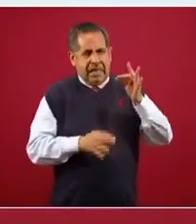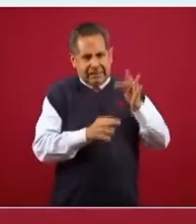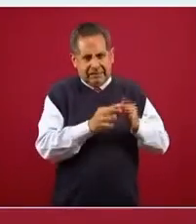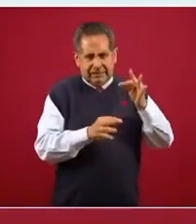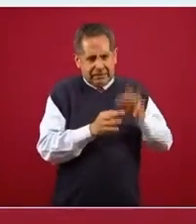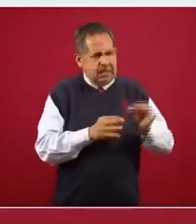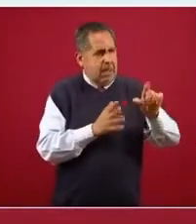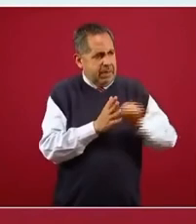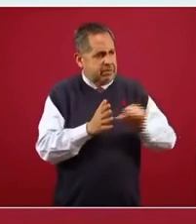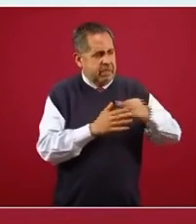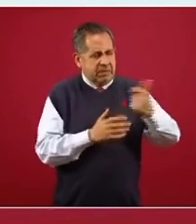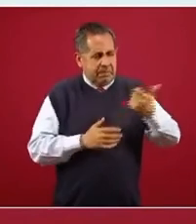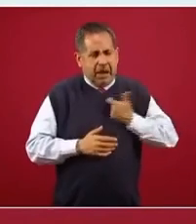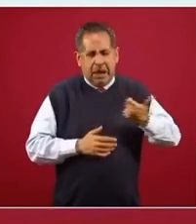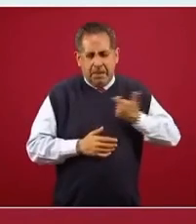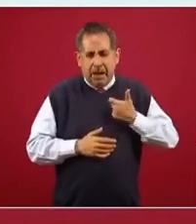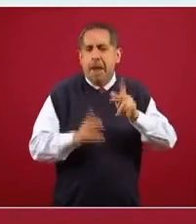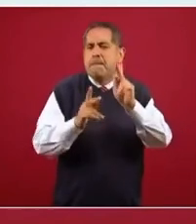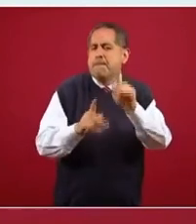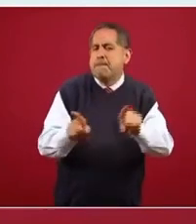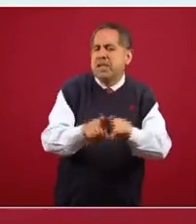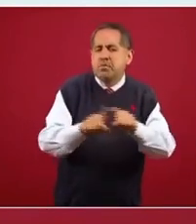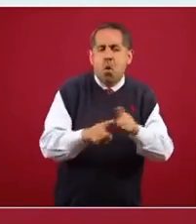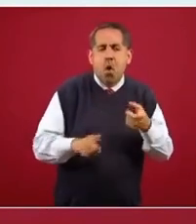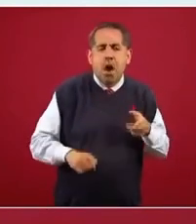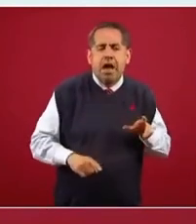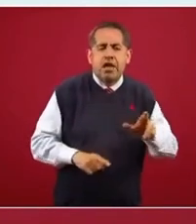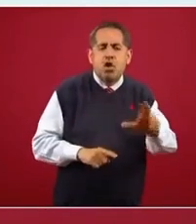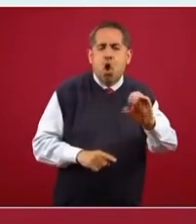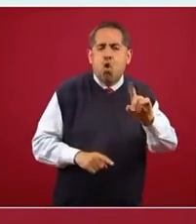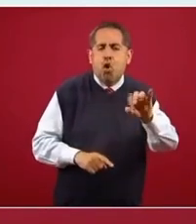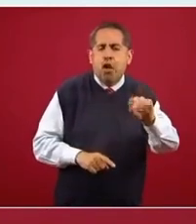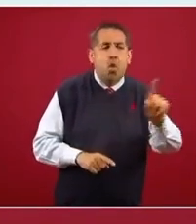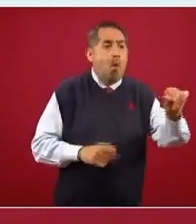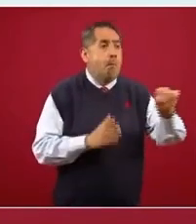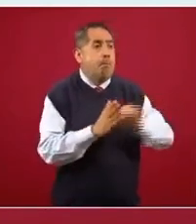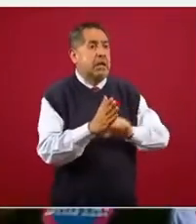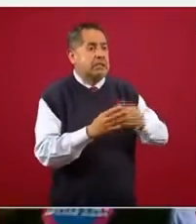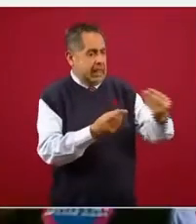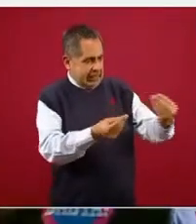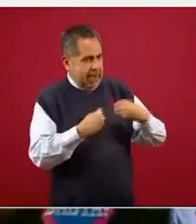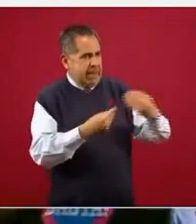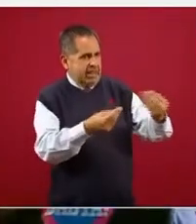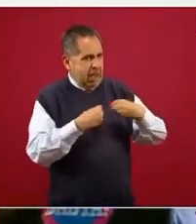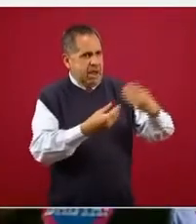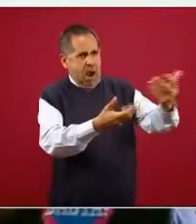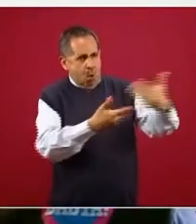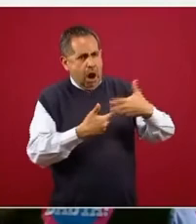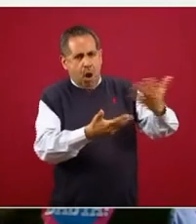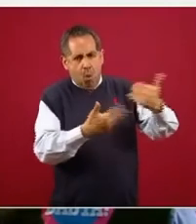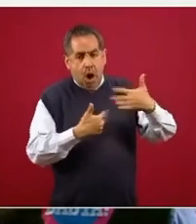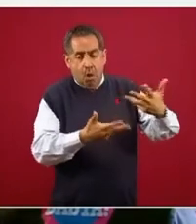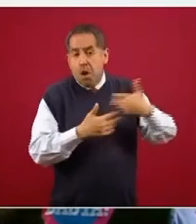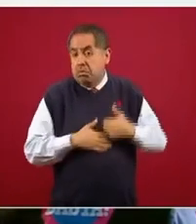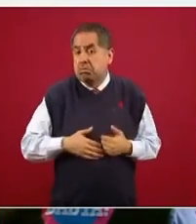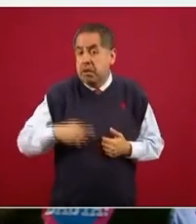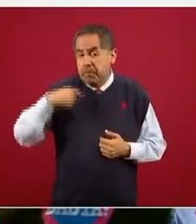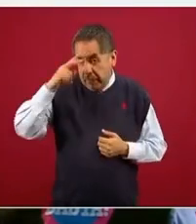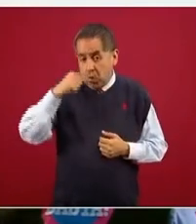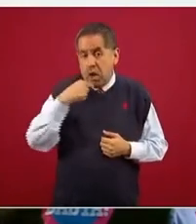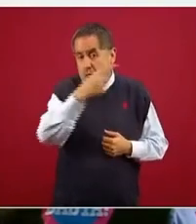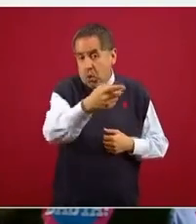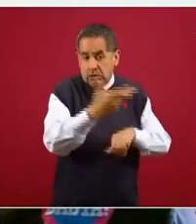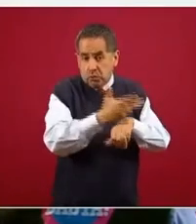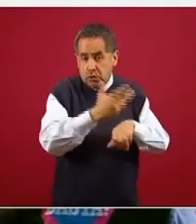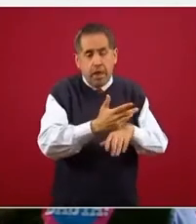Así es por el Colorado. Por el Colorado le decimos a Estados Unidos, cada mes me vas a dar tanto. México le dice a